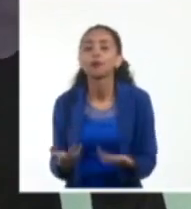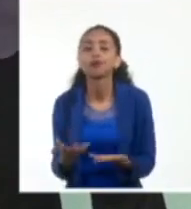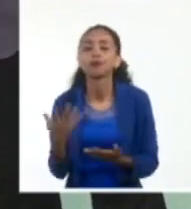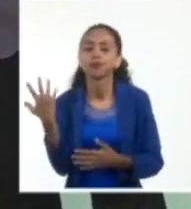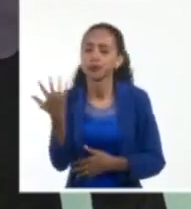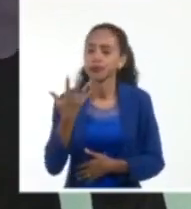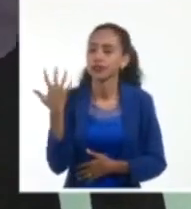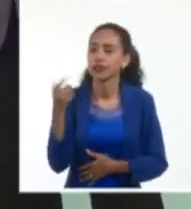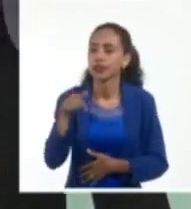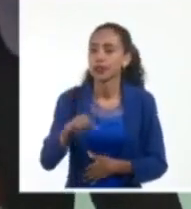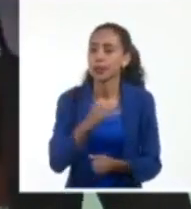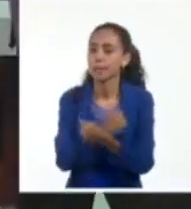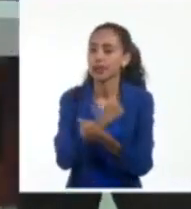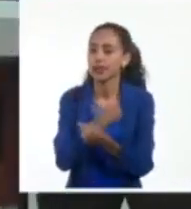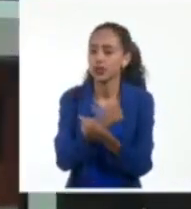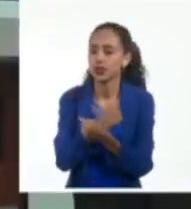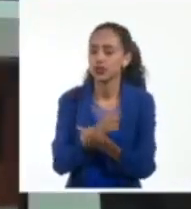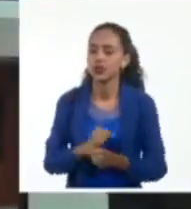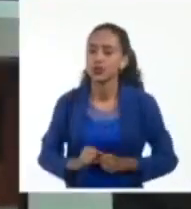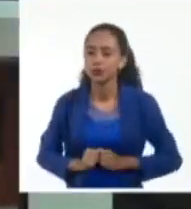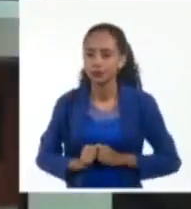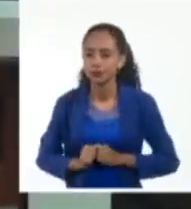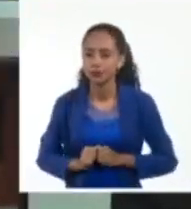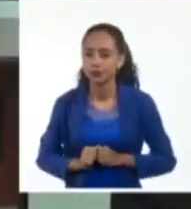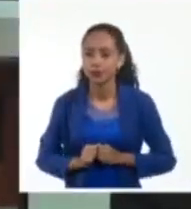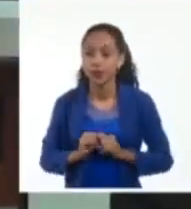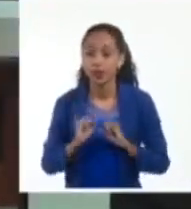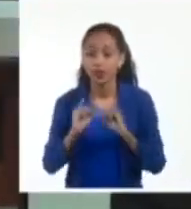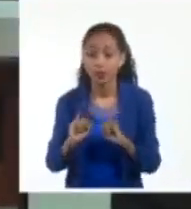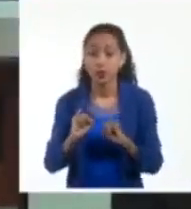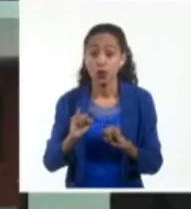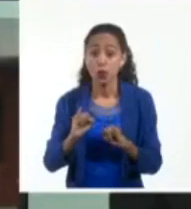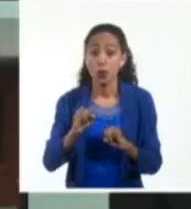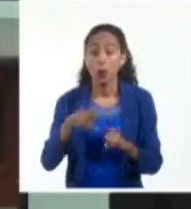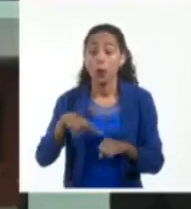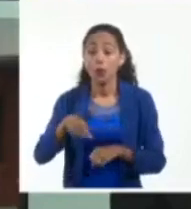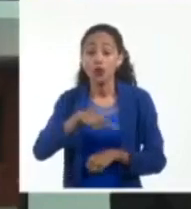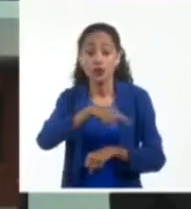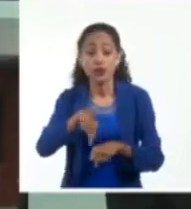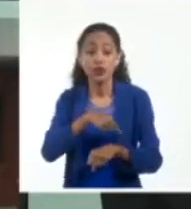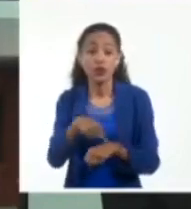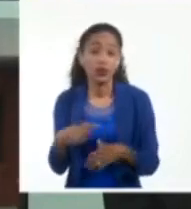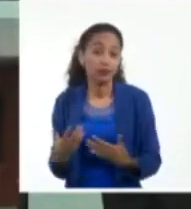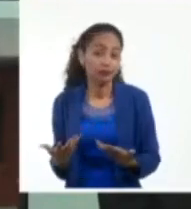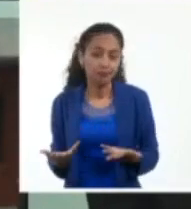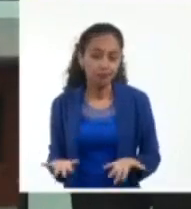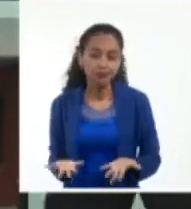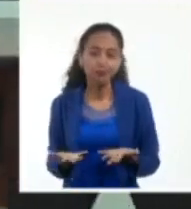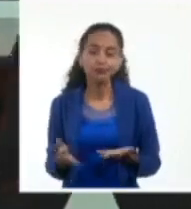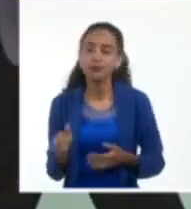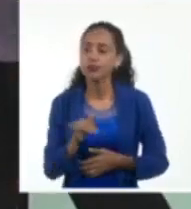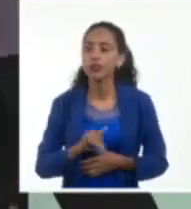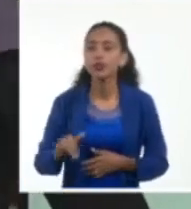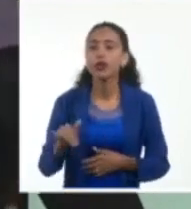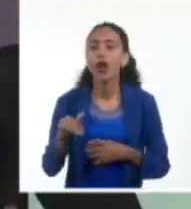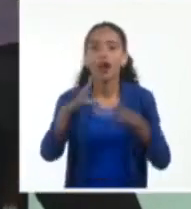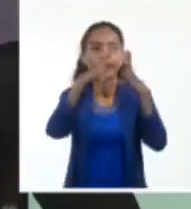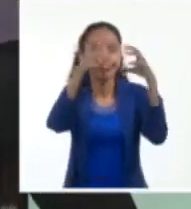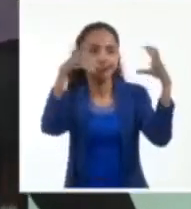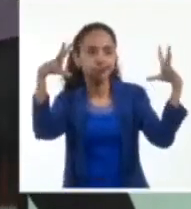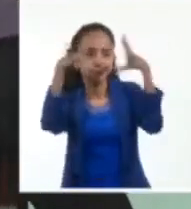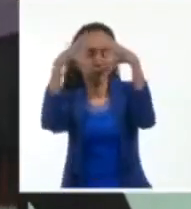evolución de este peligroso sistema. El pronóstico para las próximas horas, bueno, será de abundante nubosidad